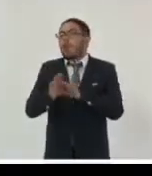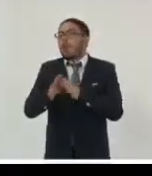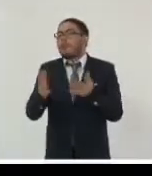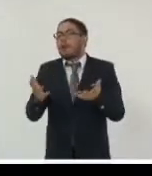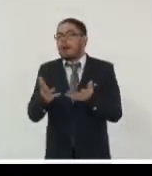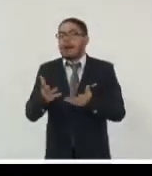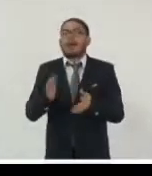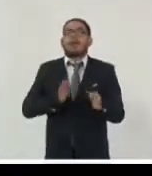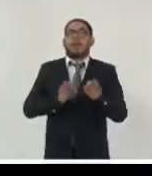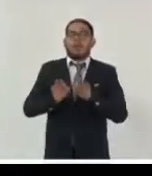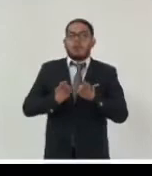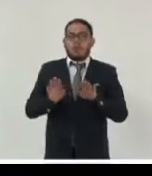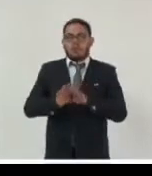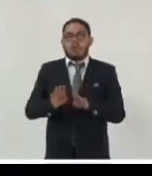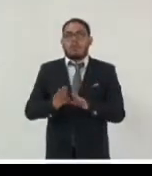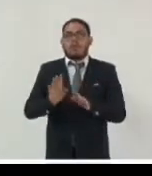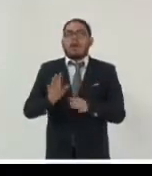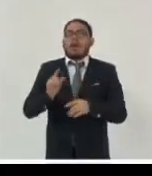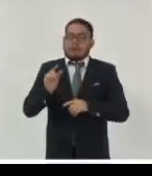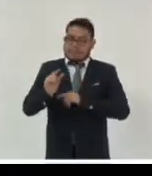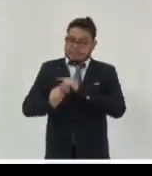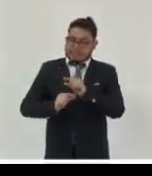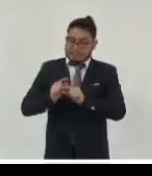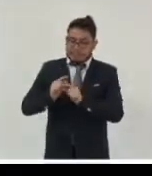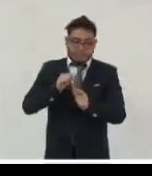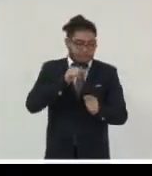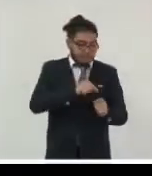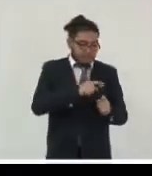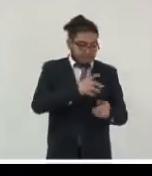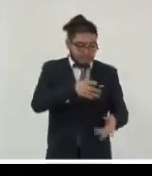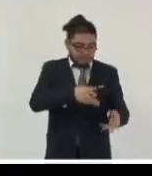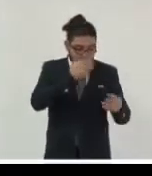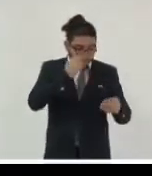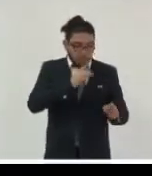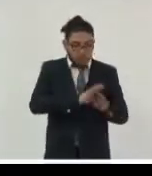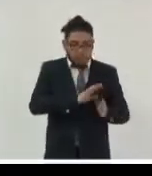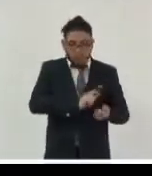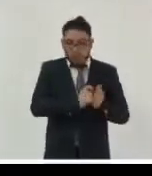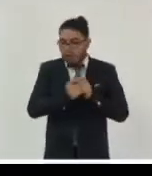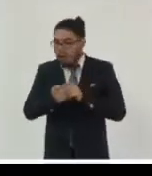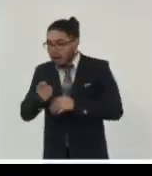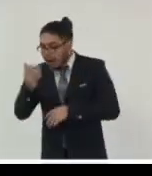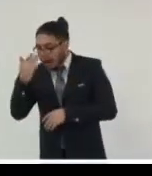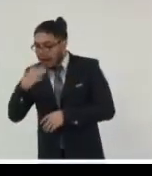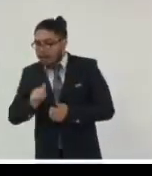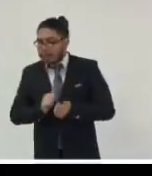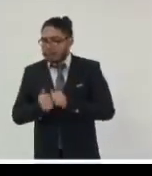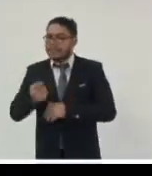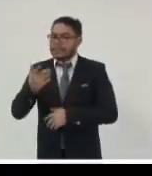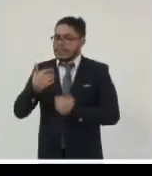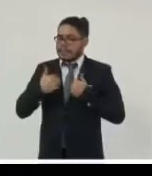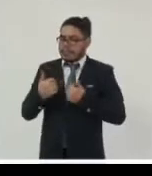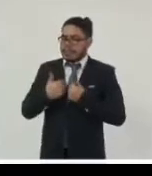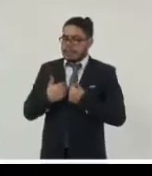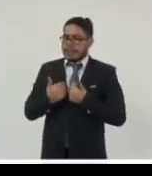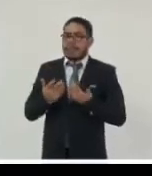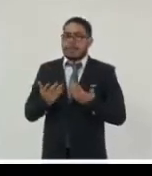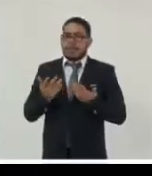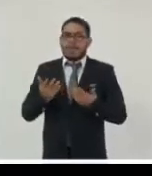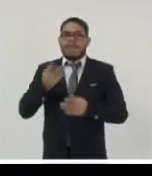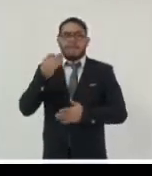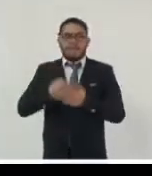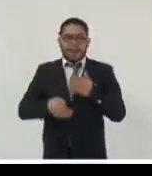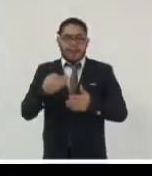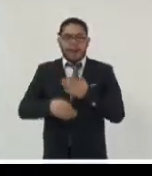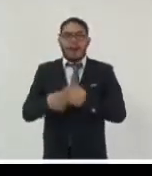enbalanzado a pura tecnología esta app que captura argumentos este software que